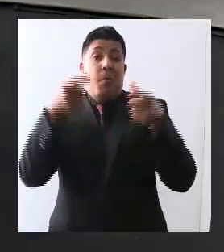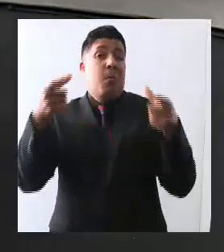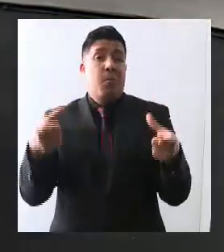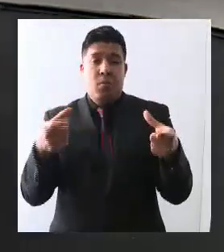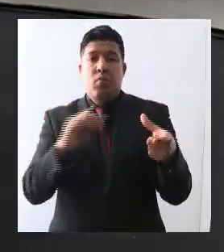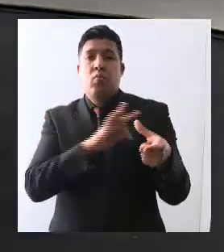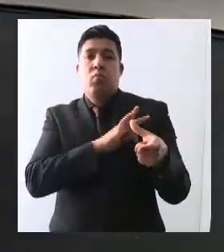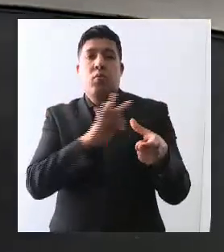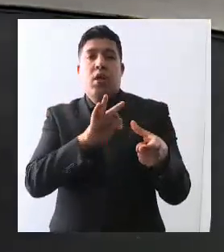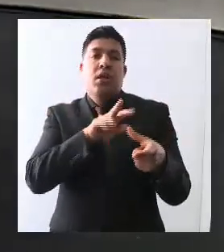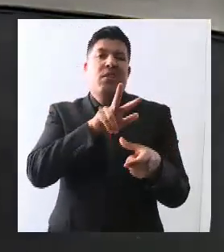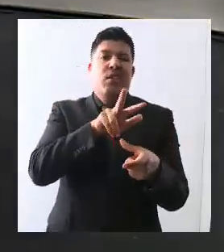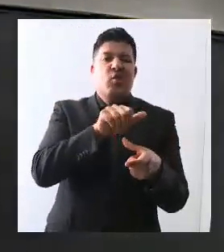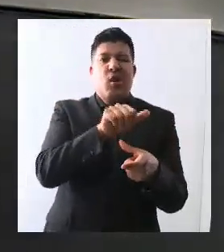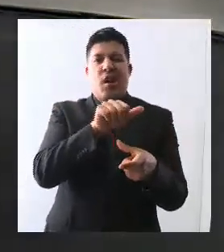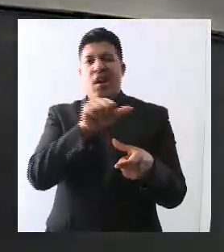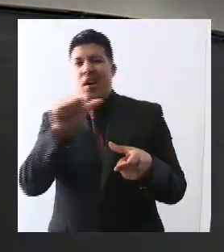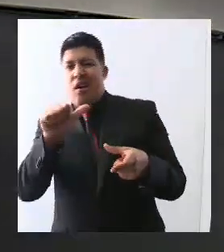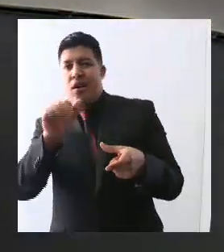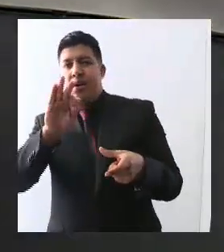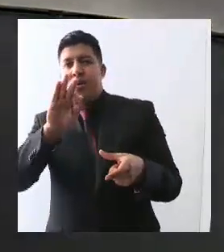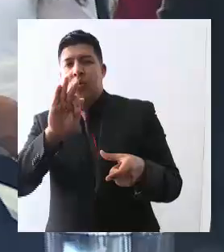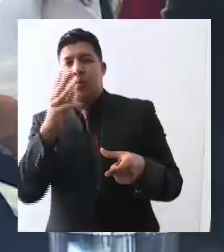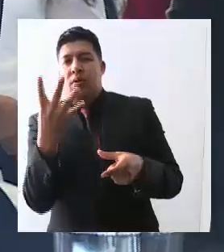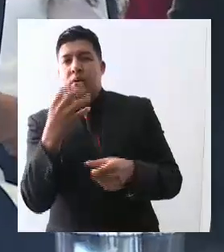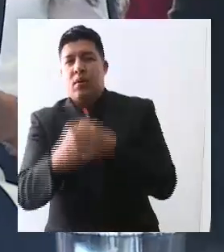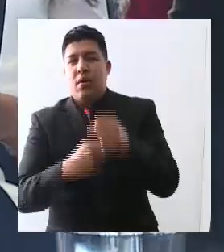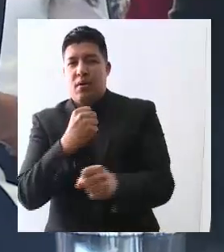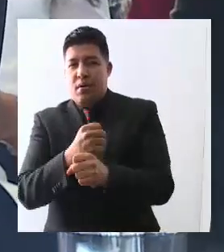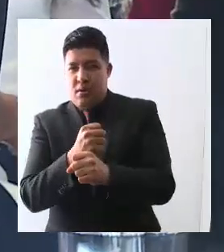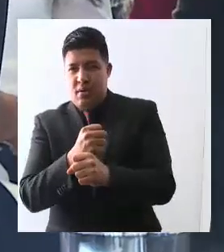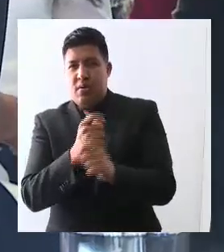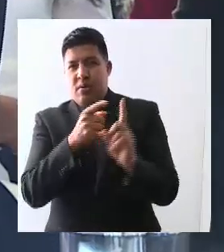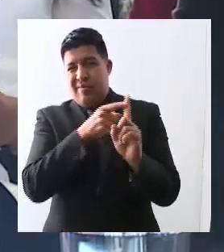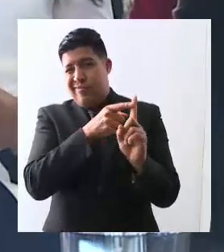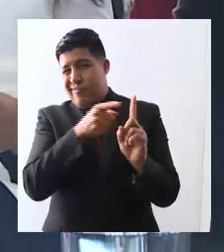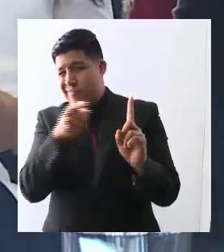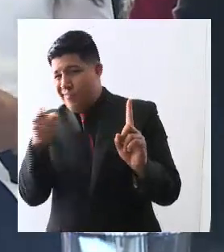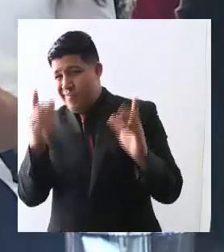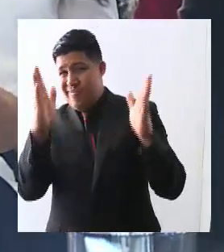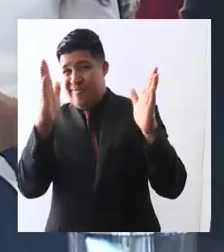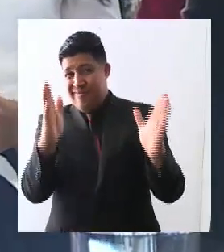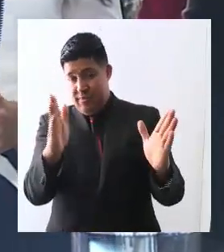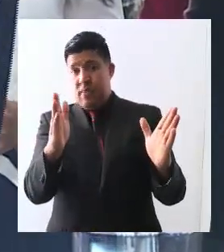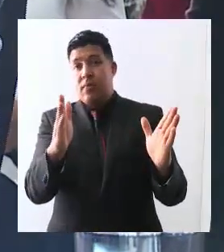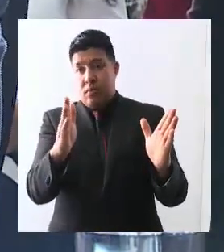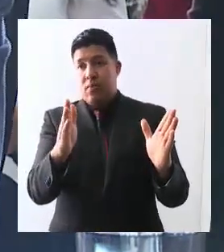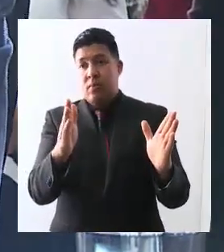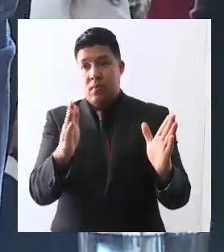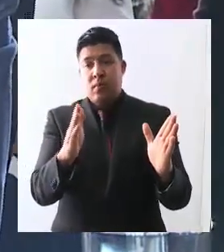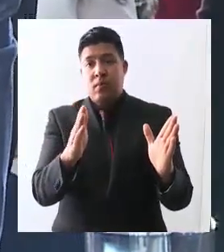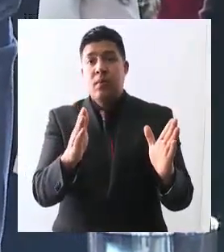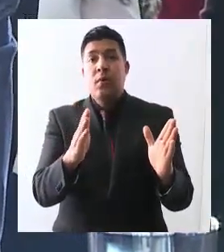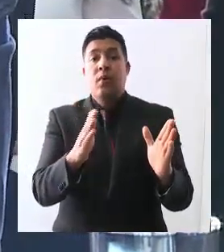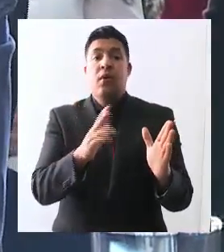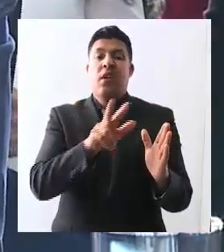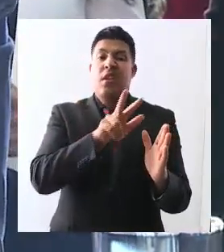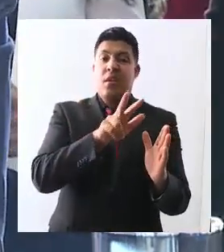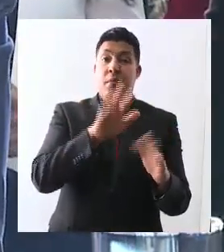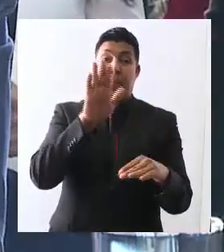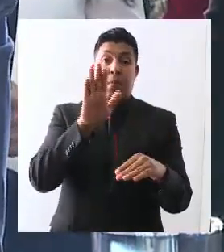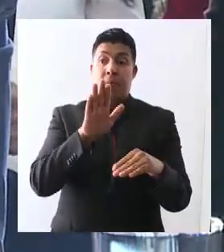los 18 y los 44 años, con una marcada diferencia entre 18 y 34,